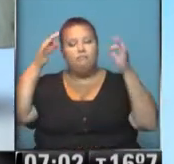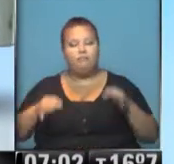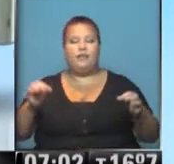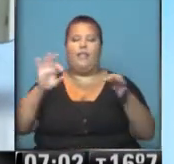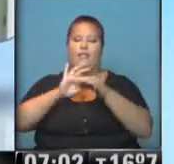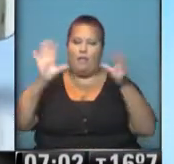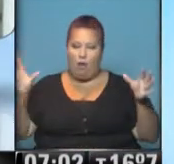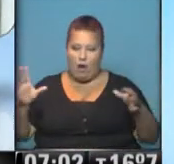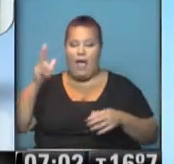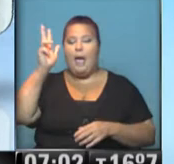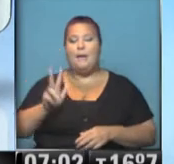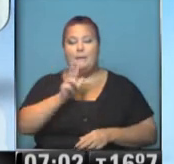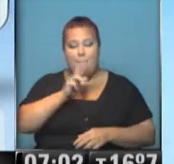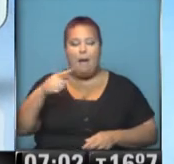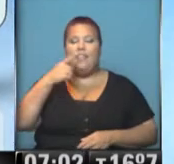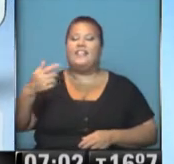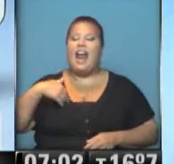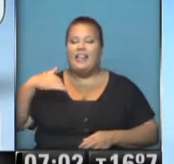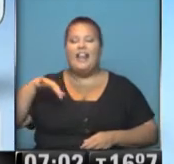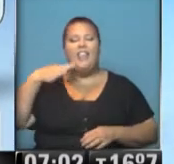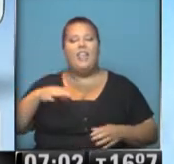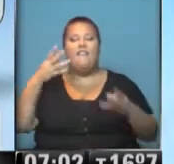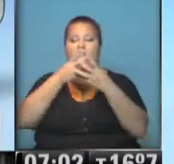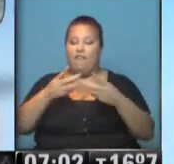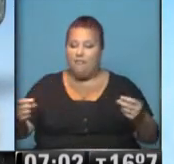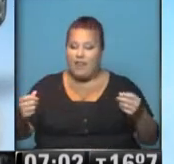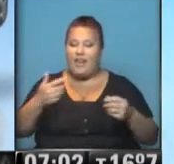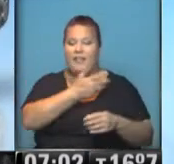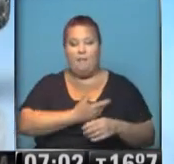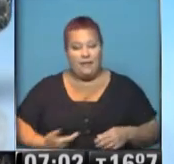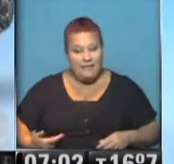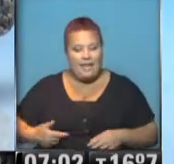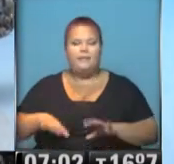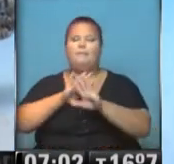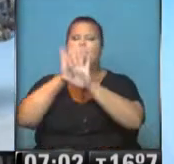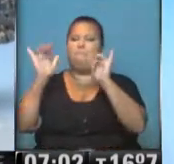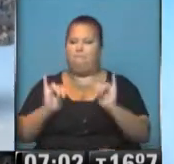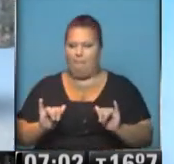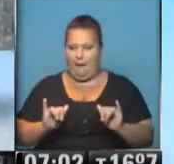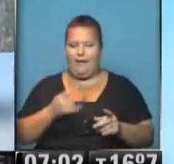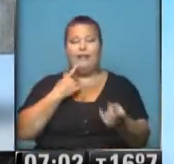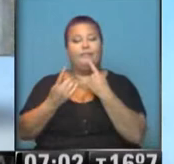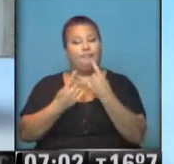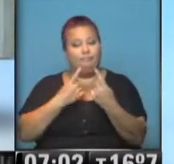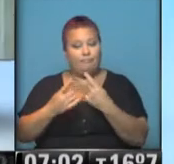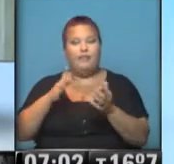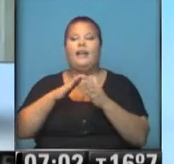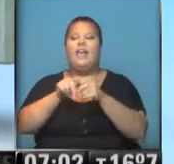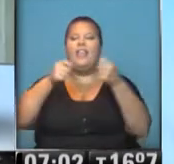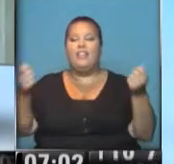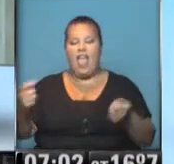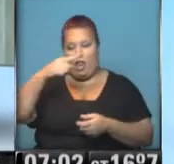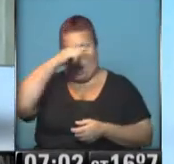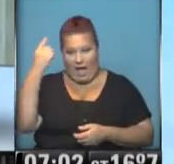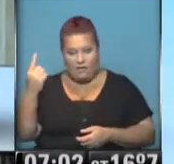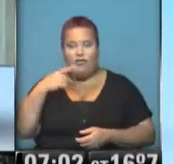democracia. El Papa aseguró que la Argentina tiene que llegar al término del mandato en paz. En una entrevista brindada al diario La